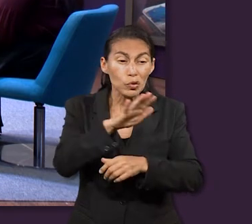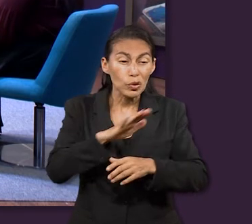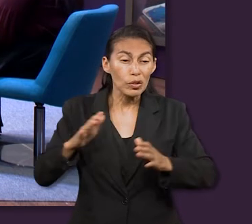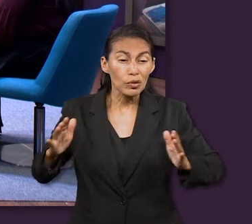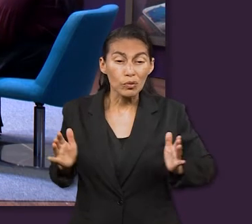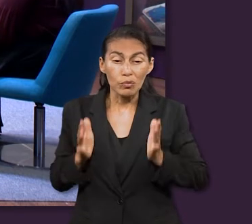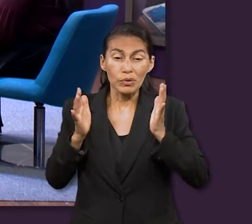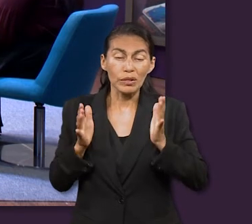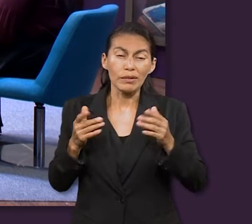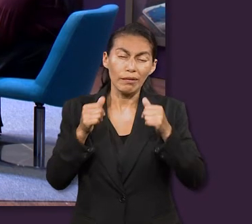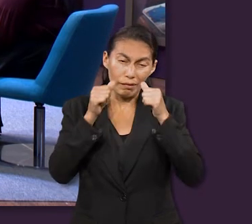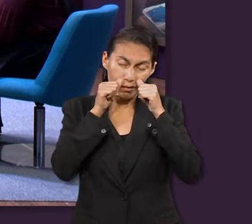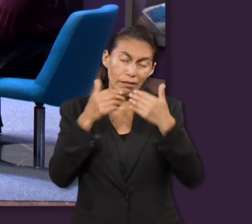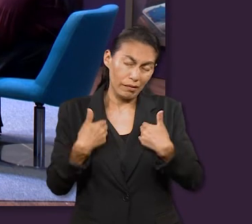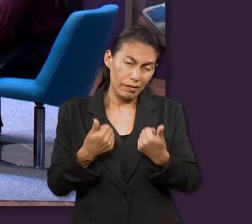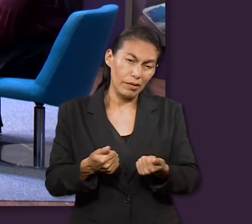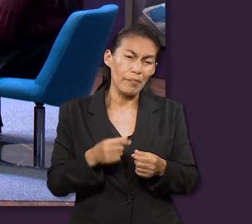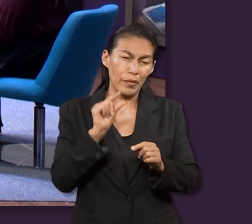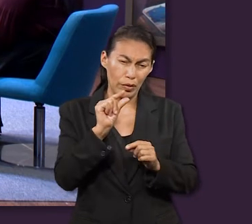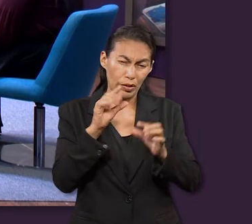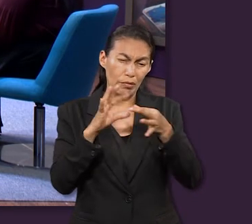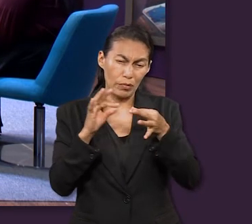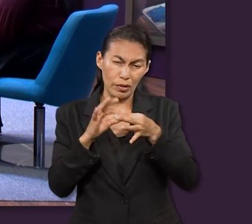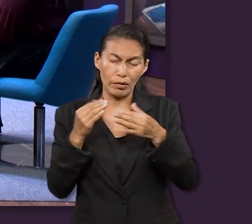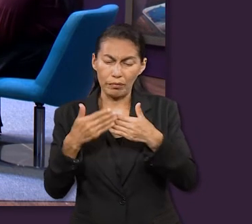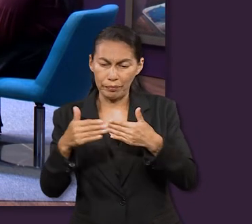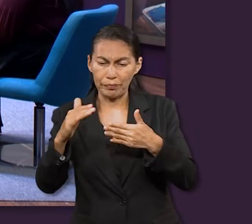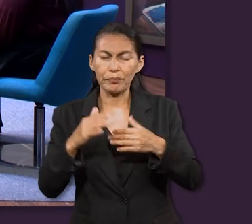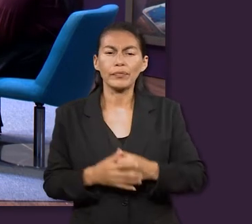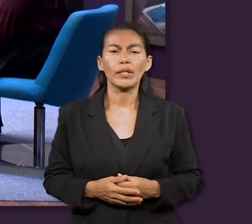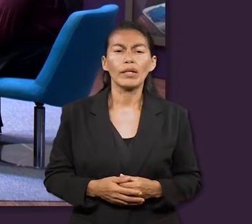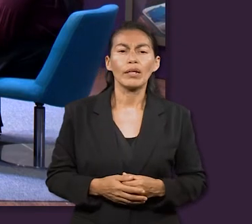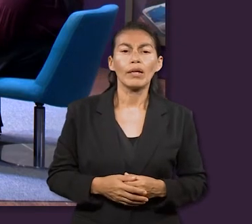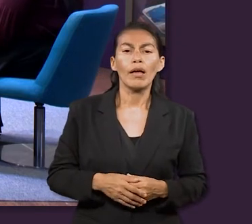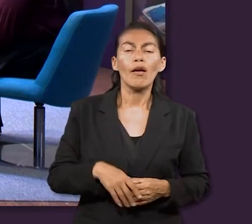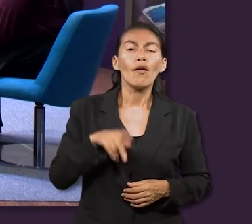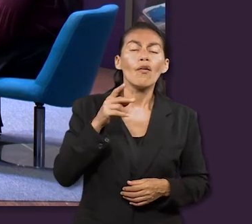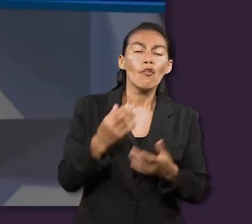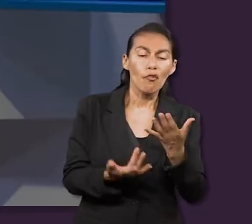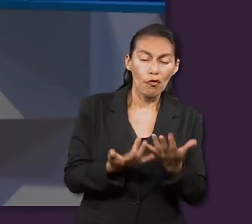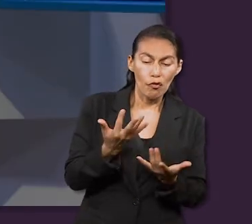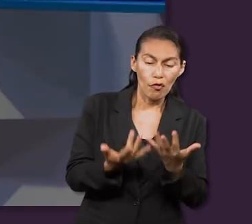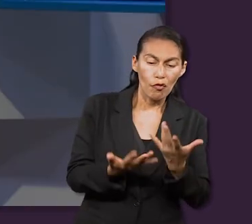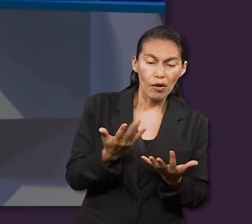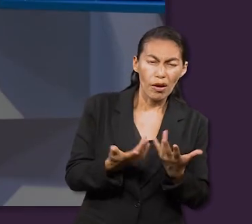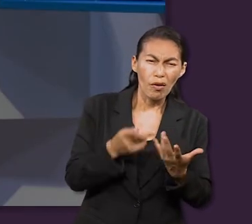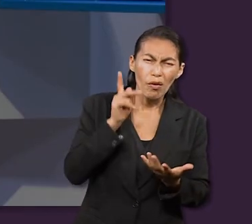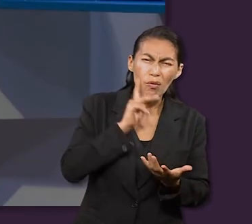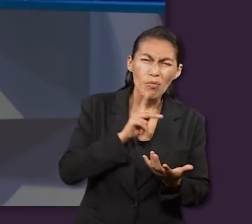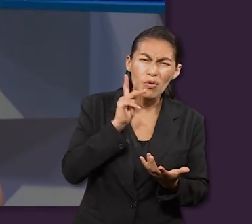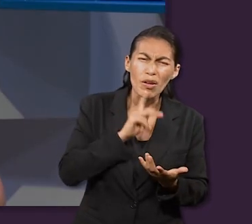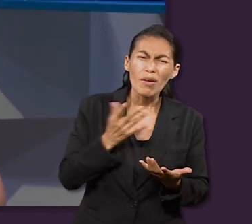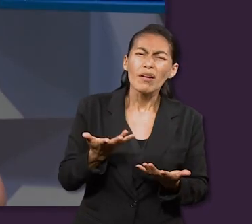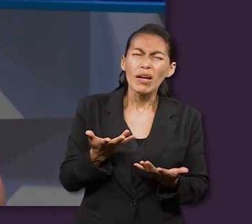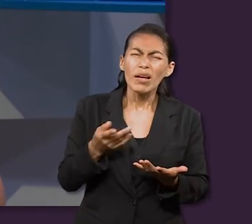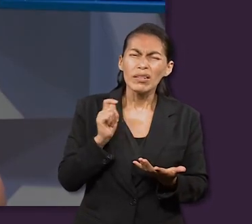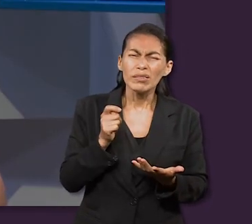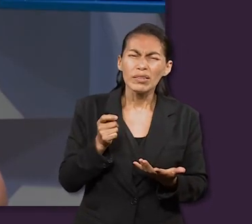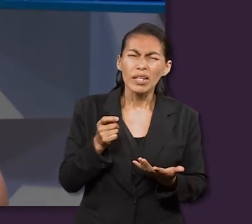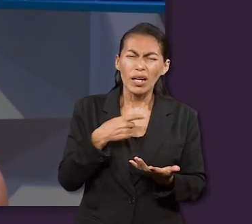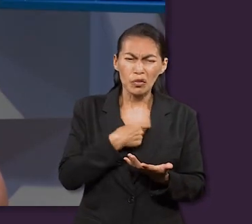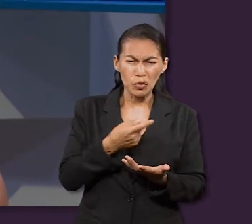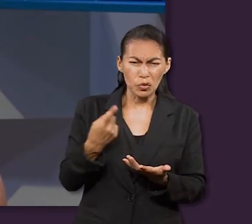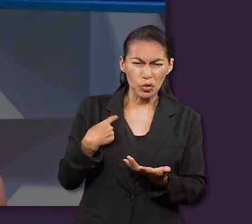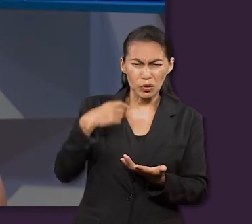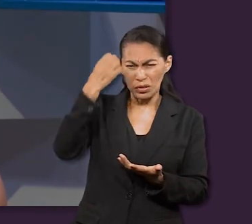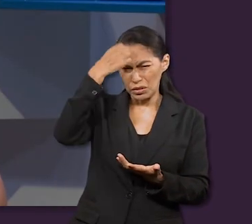estar atentos a estas sorpresas. Más adelante vamos a ver de qué sorpresas nos habla. Y también nos menciona el fuego de prueba, que es algo